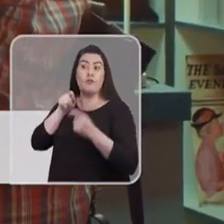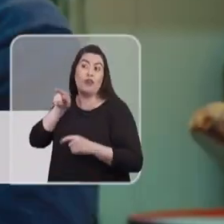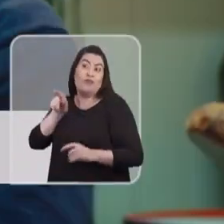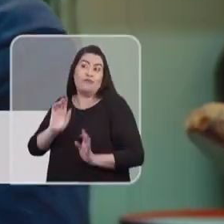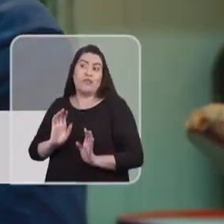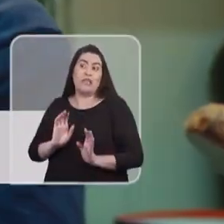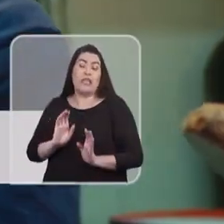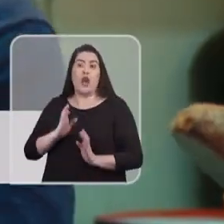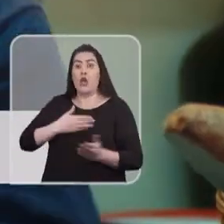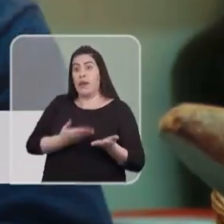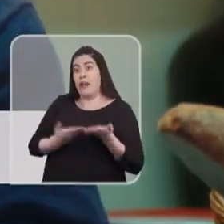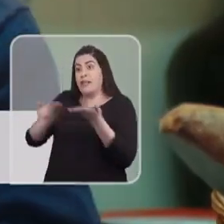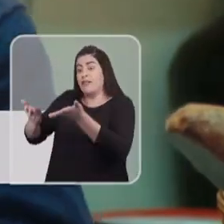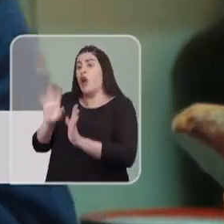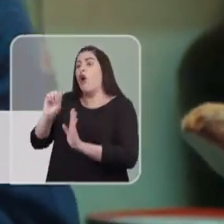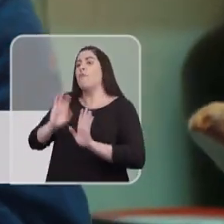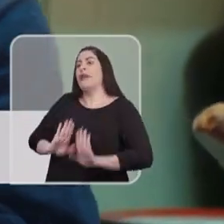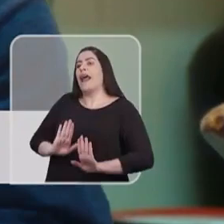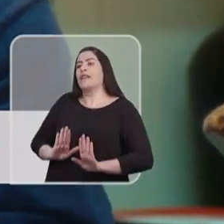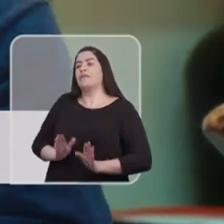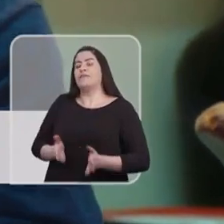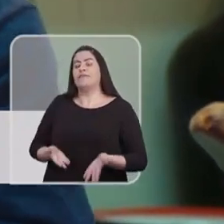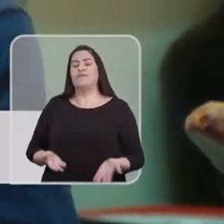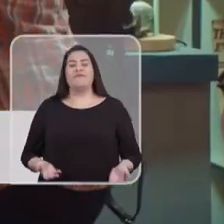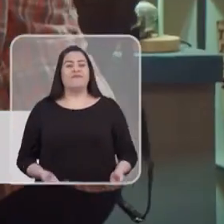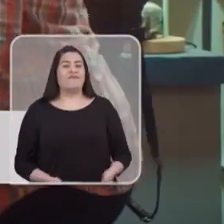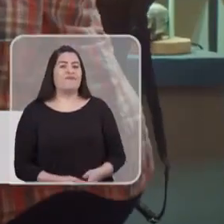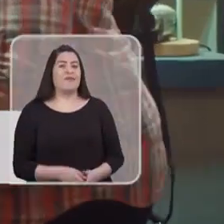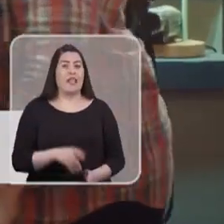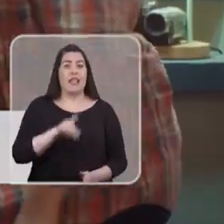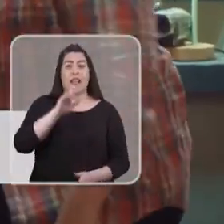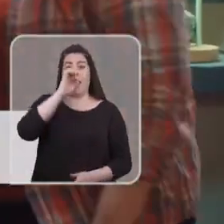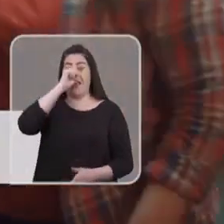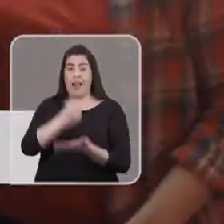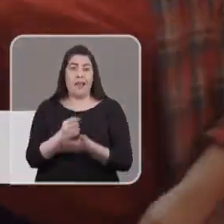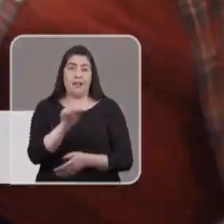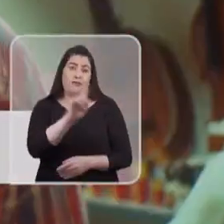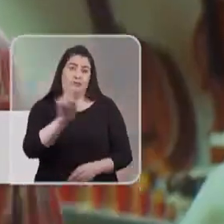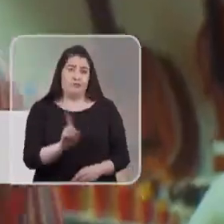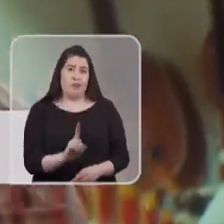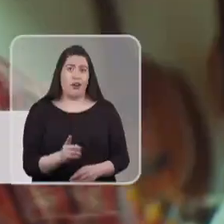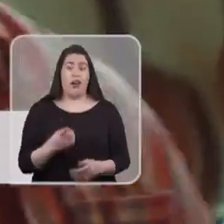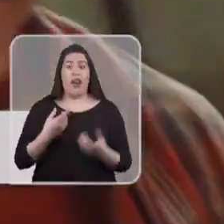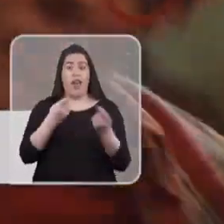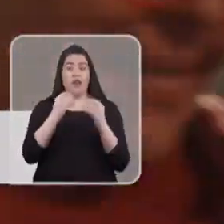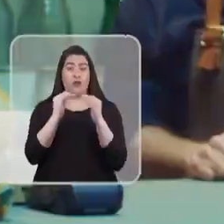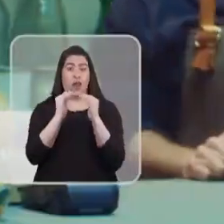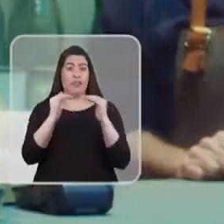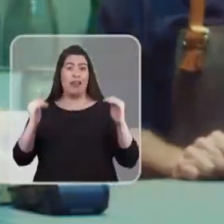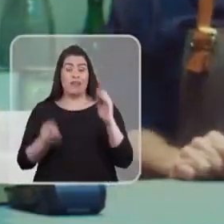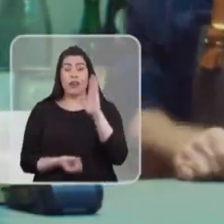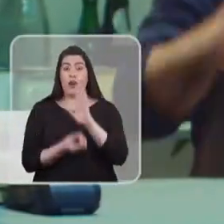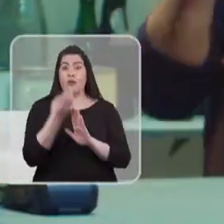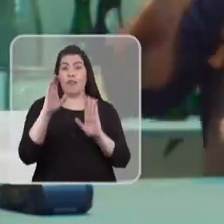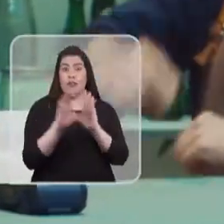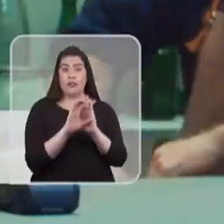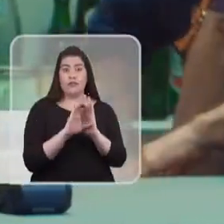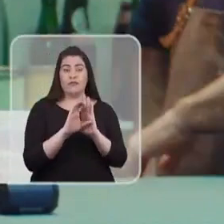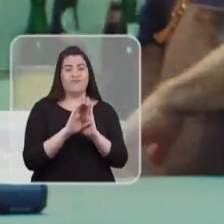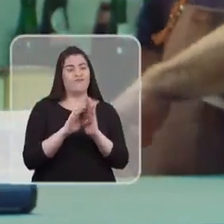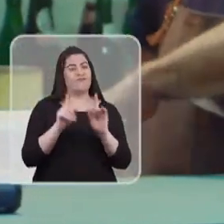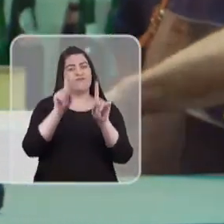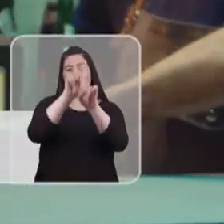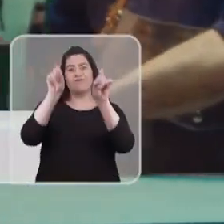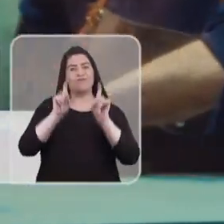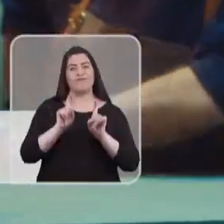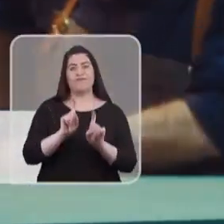algún lado. Bueno, ¿lo quiere para llevar o lo va esperar? Que no te vendan la pomada. La economía estable a través de una nueva constitución